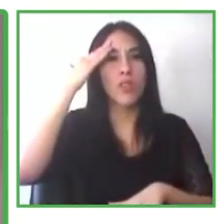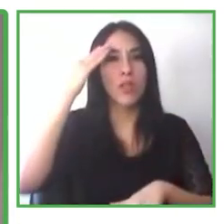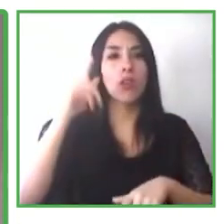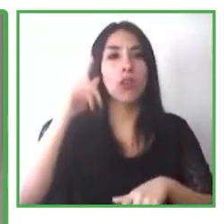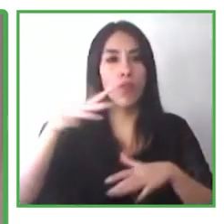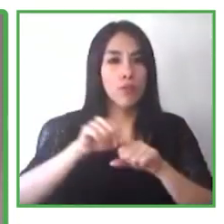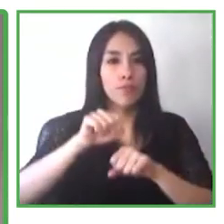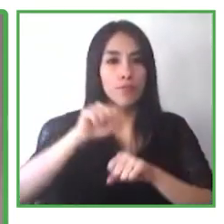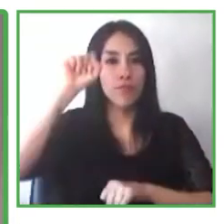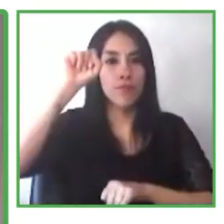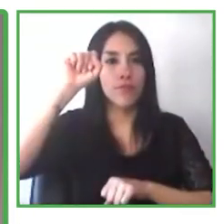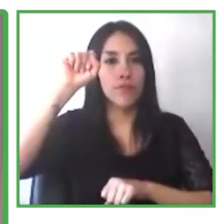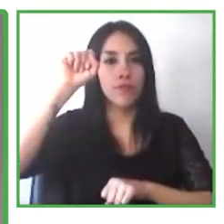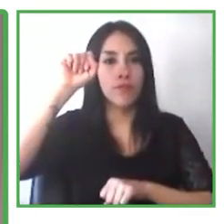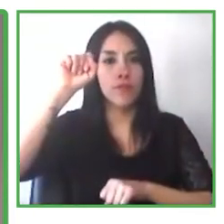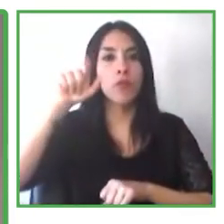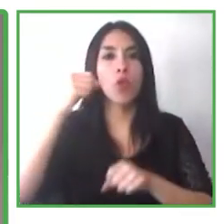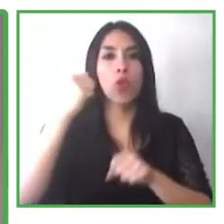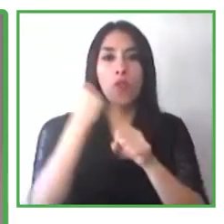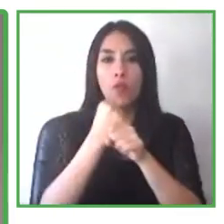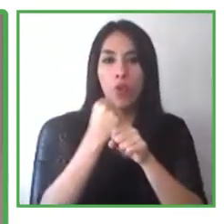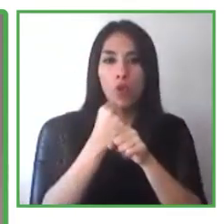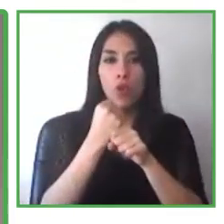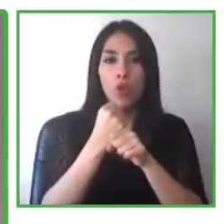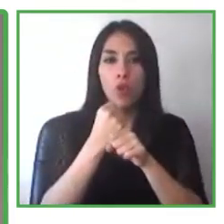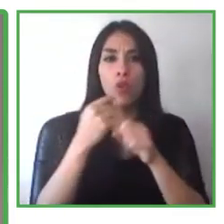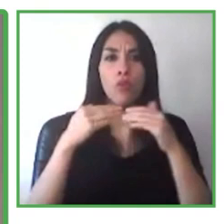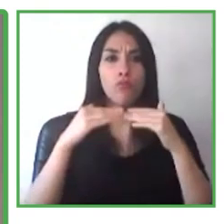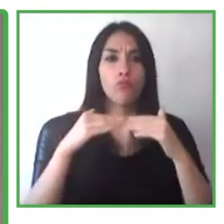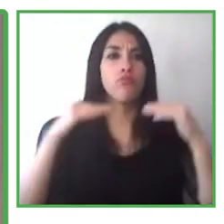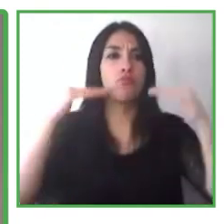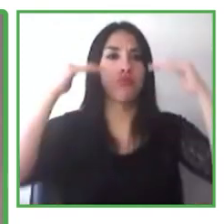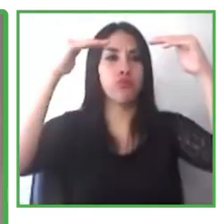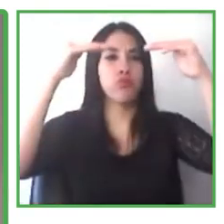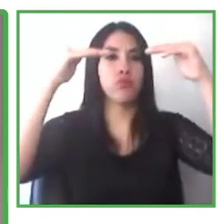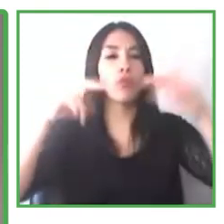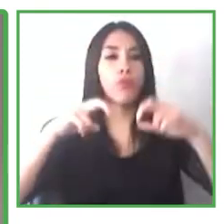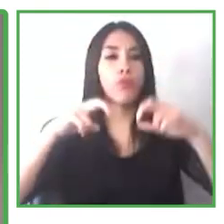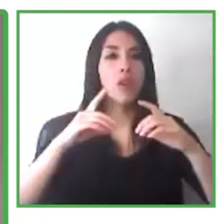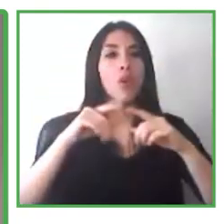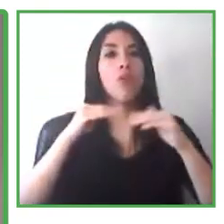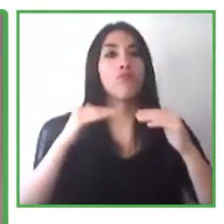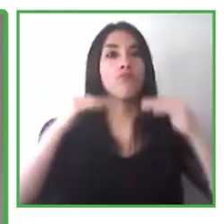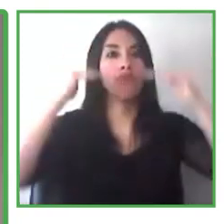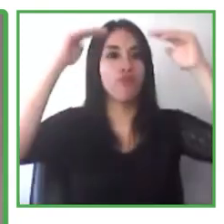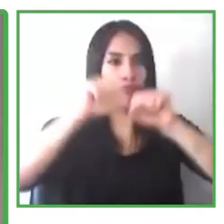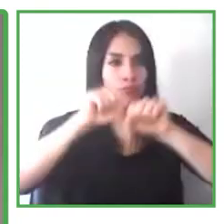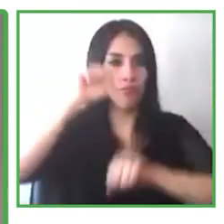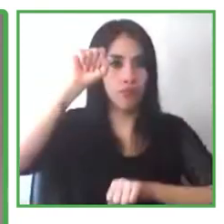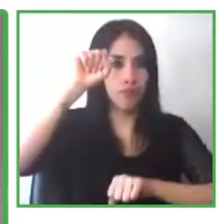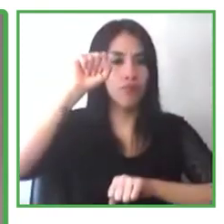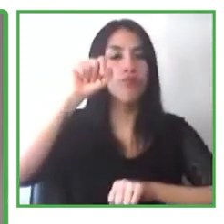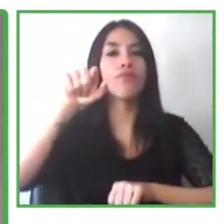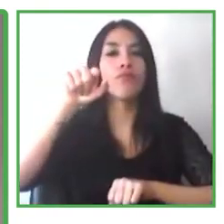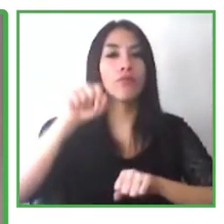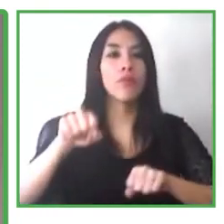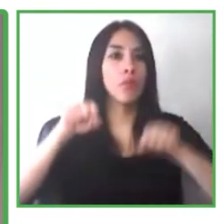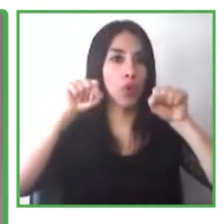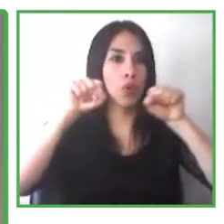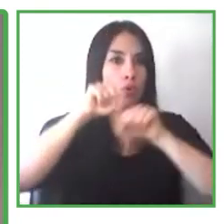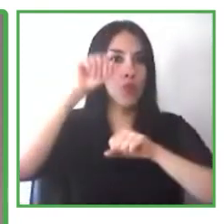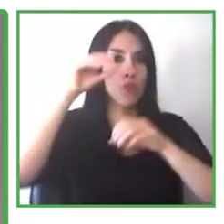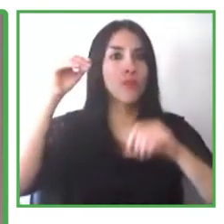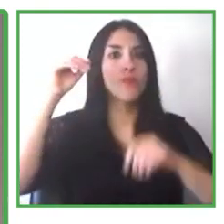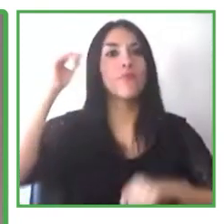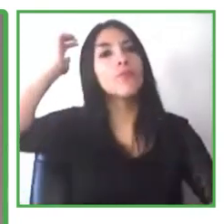postgraduado en democracia en Latinoamérica y en otros lugares también. Ella tiene muchos años de experiencia